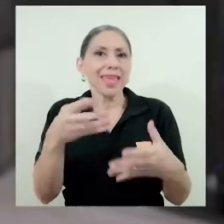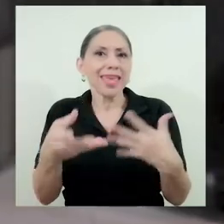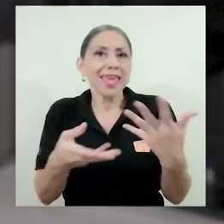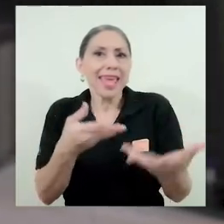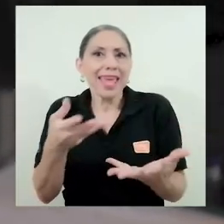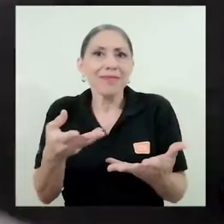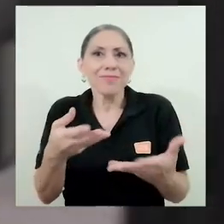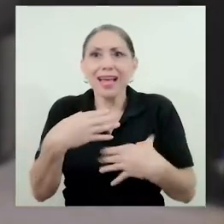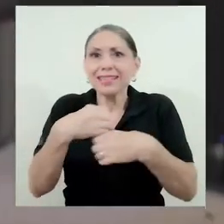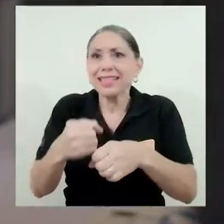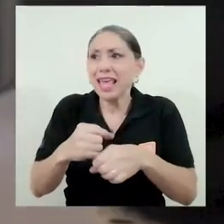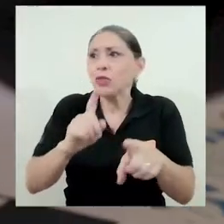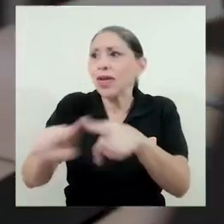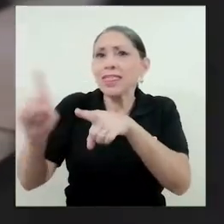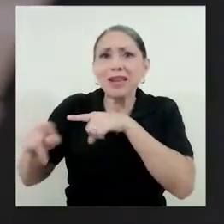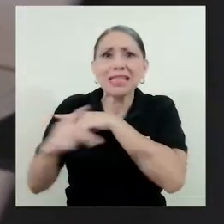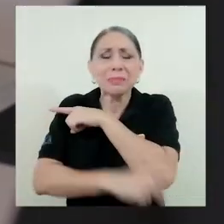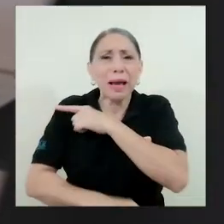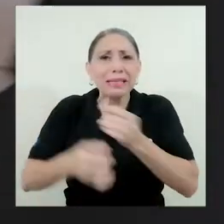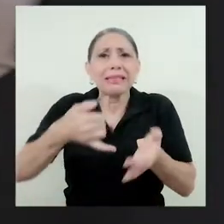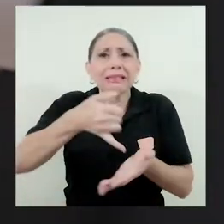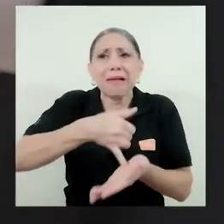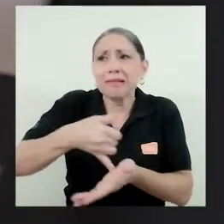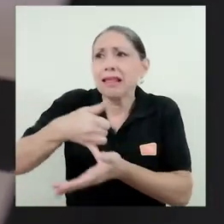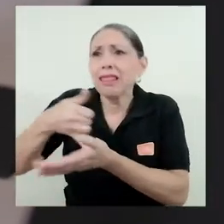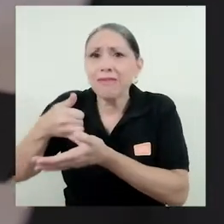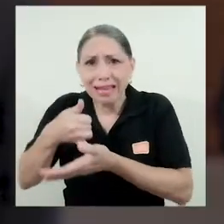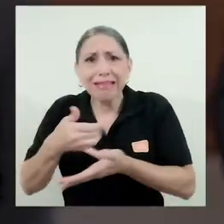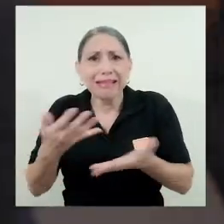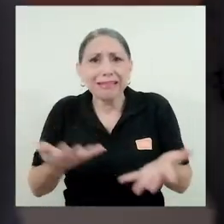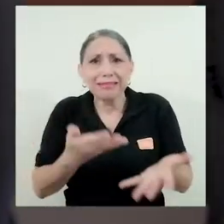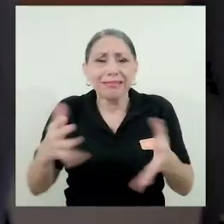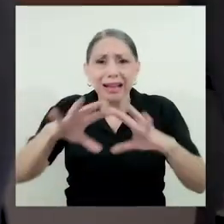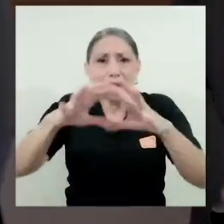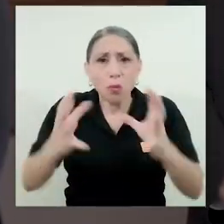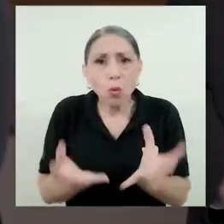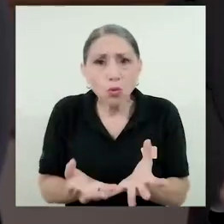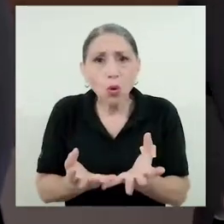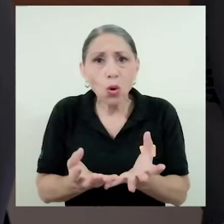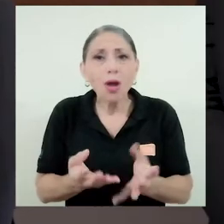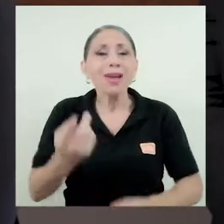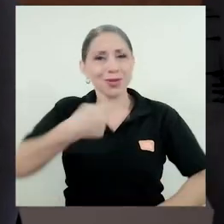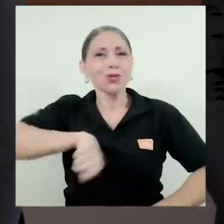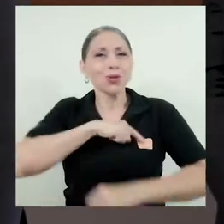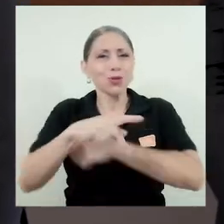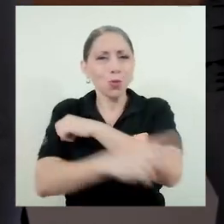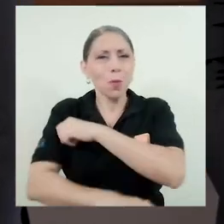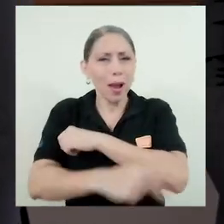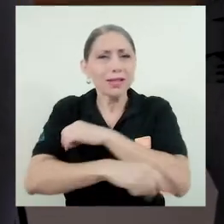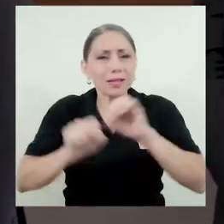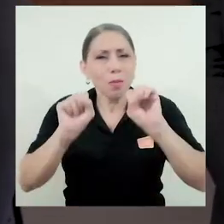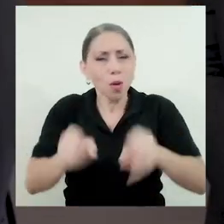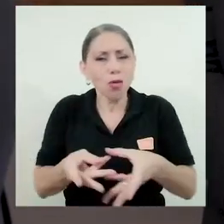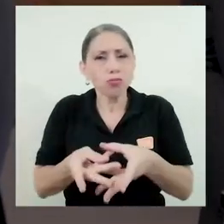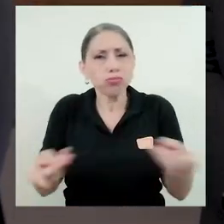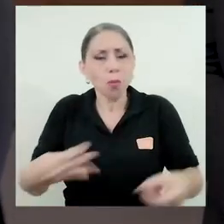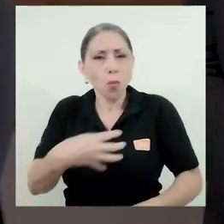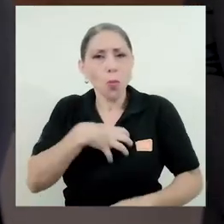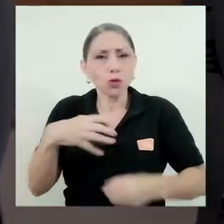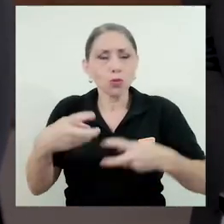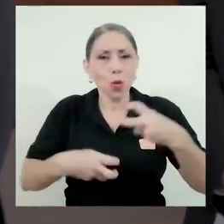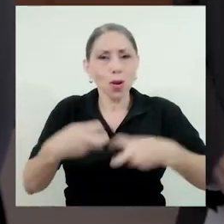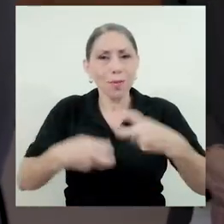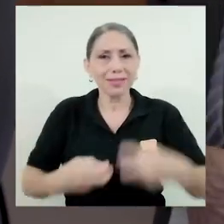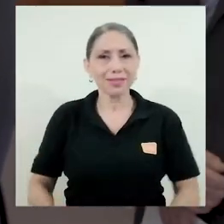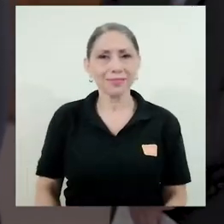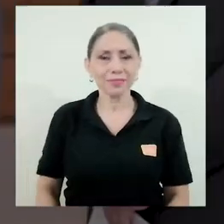nación tras nación en este planeta, seamos un país que realmente puede resolver sus